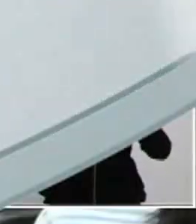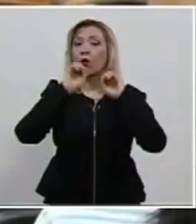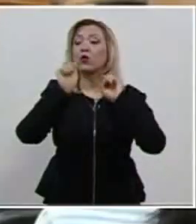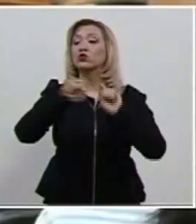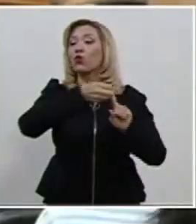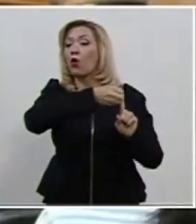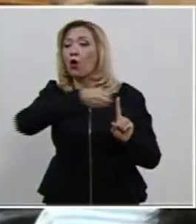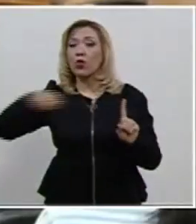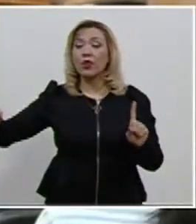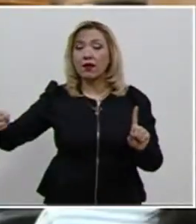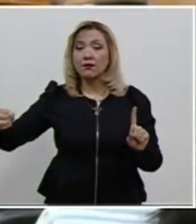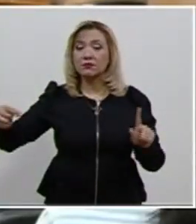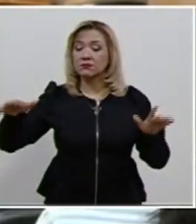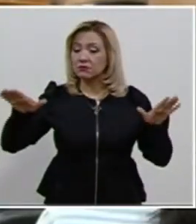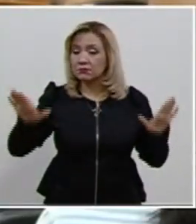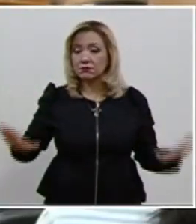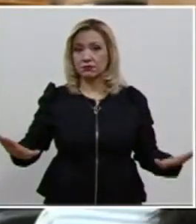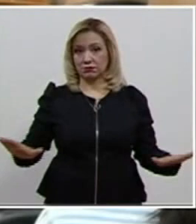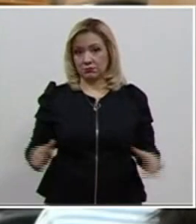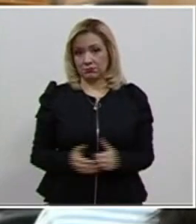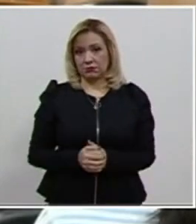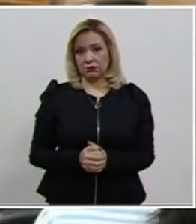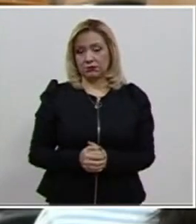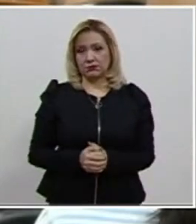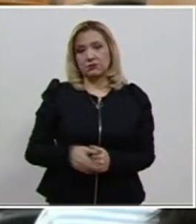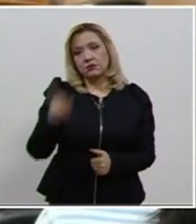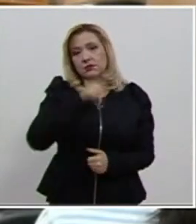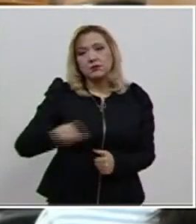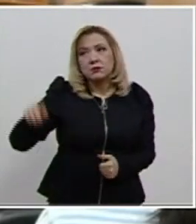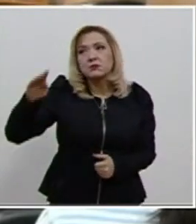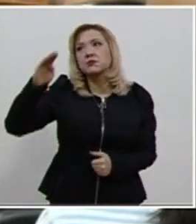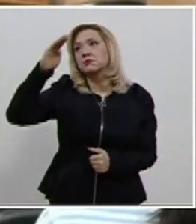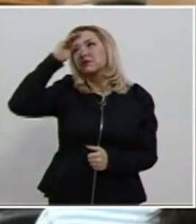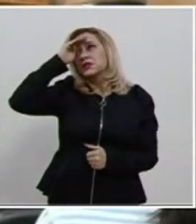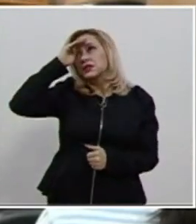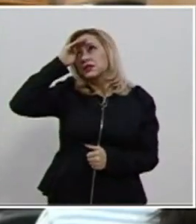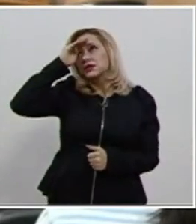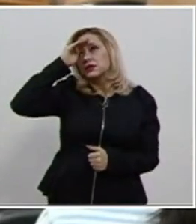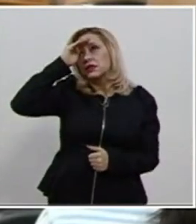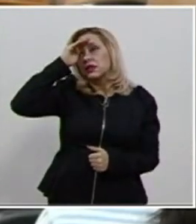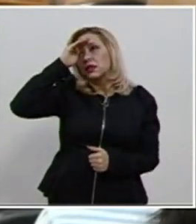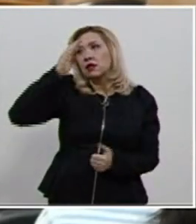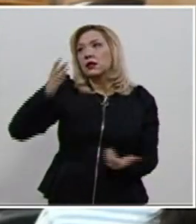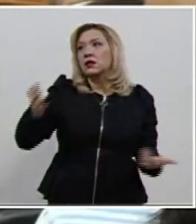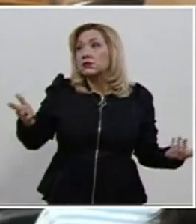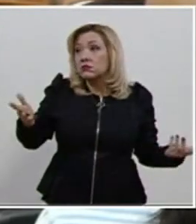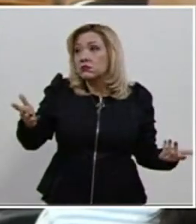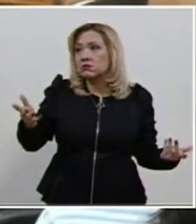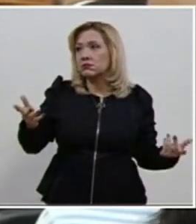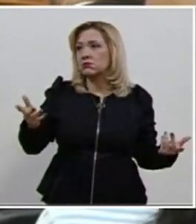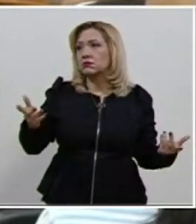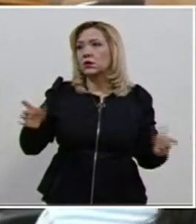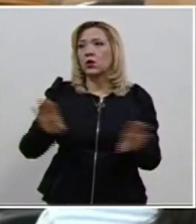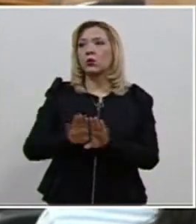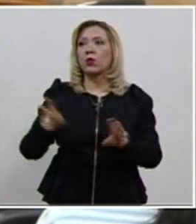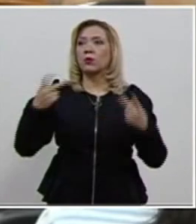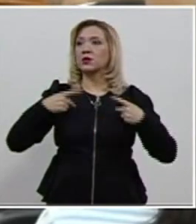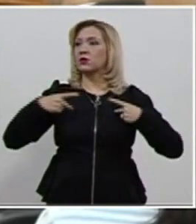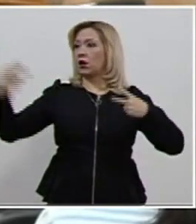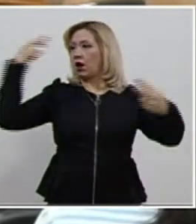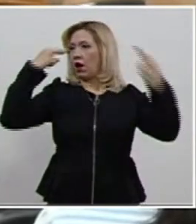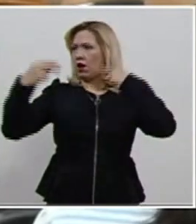Y pues al que tiene la lógica que activan los resortes populistas, esos contrapesos